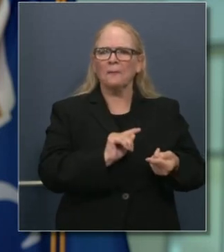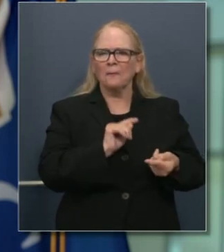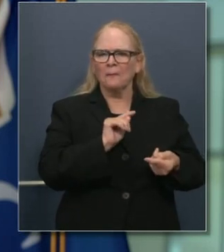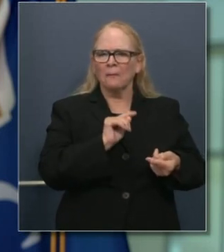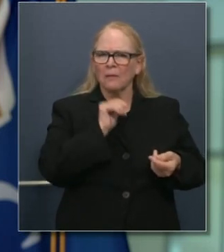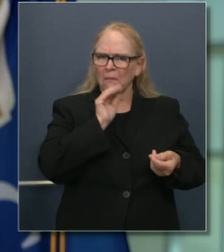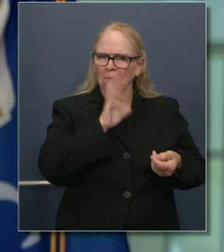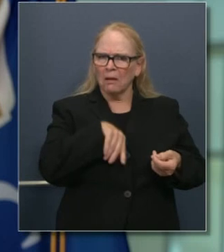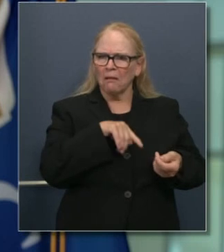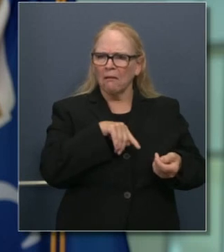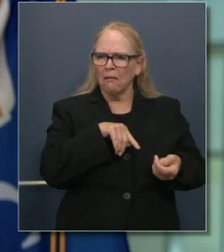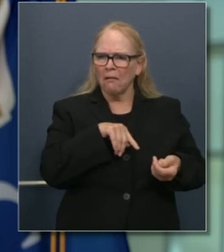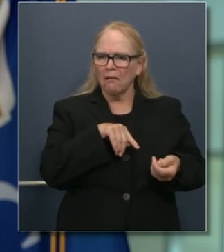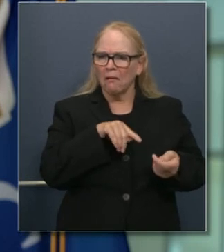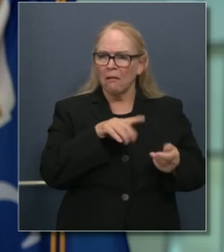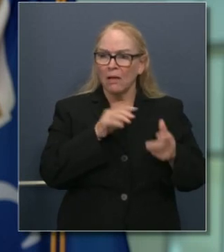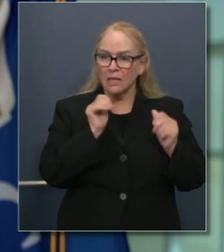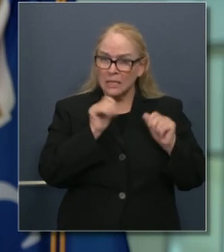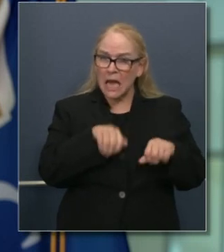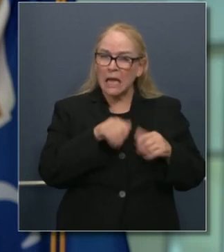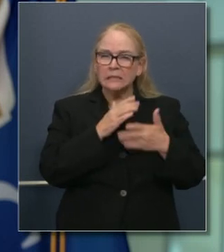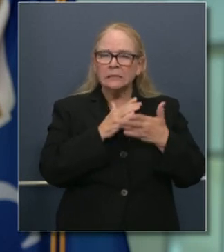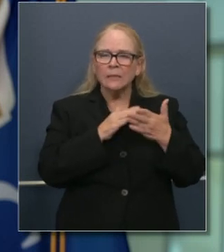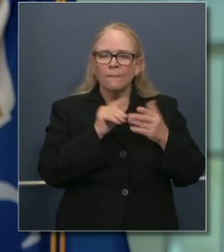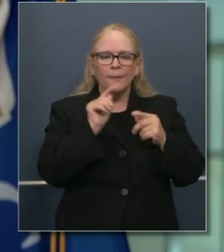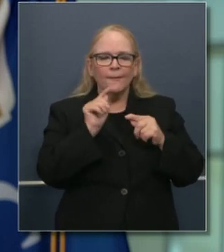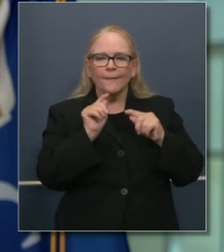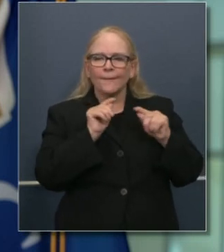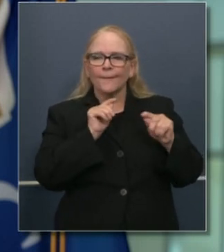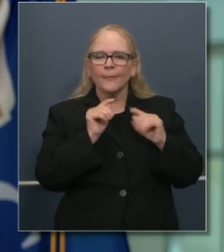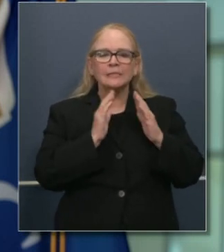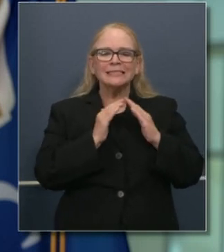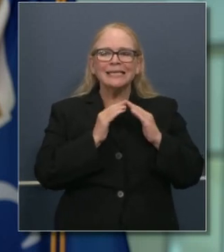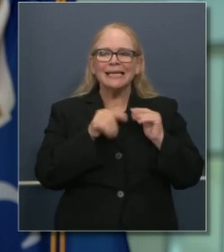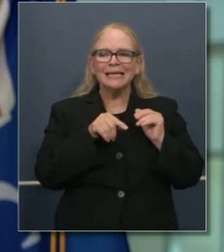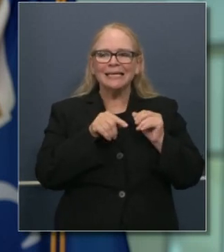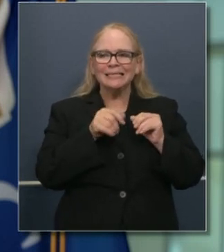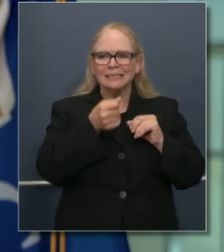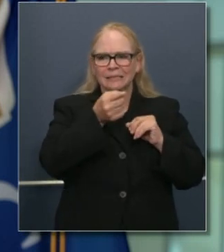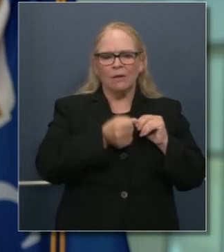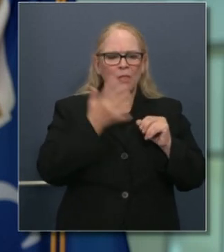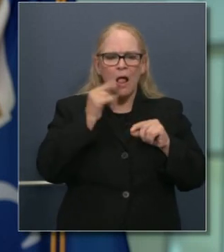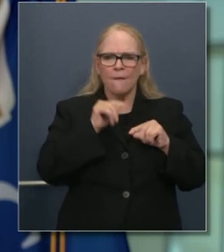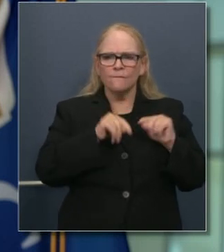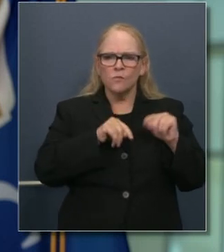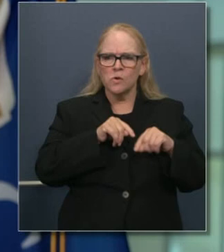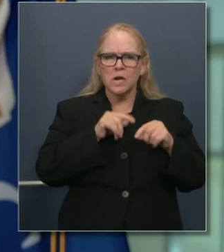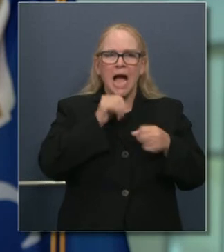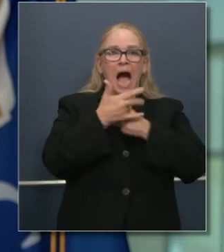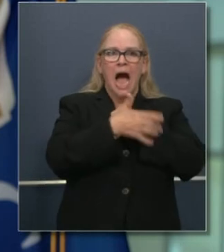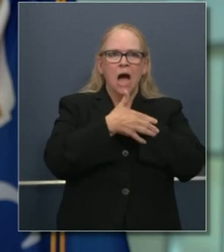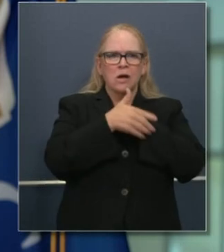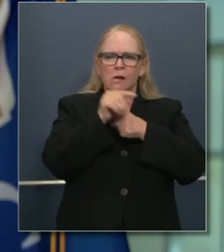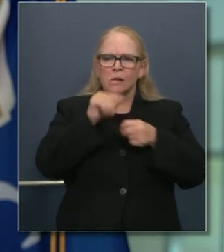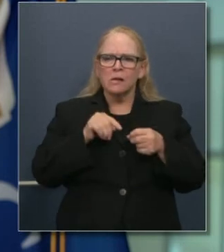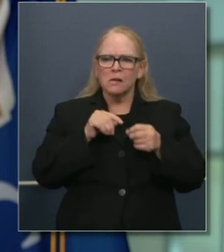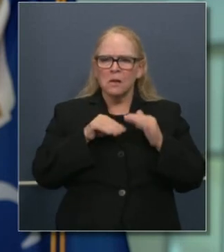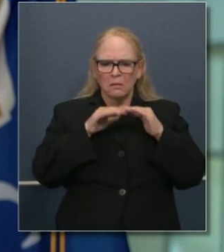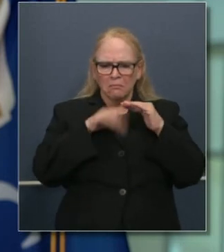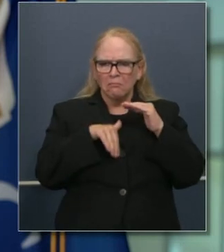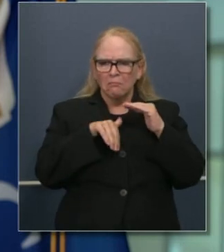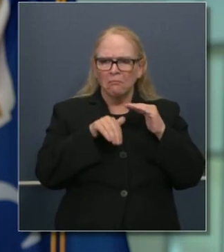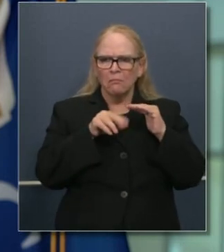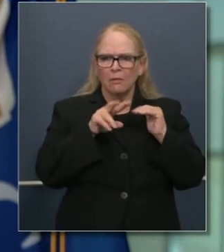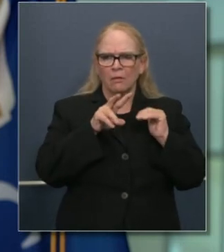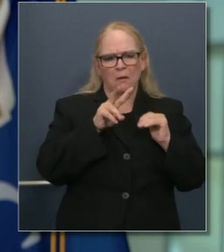golpeada tanto, más en el sur. Entonces, ¿cree usted que estas ciudades en el distrito